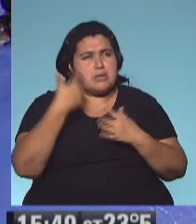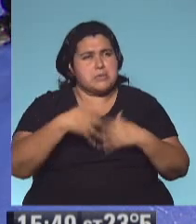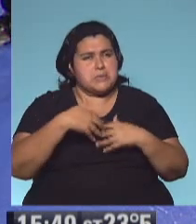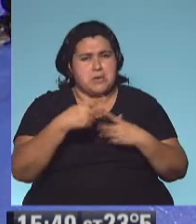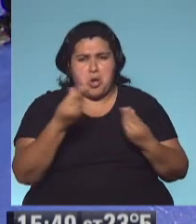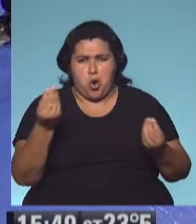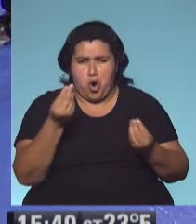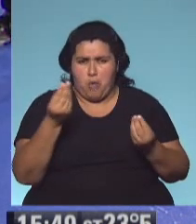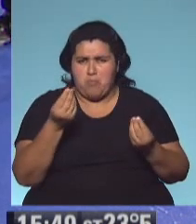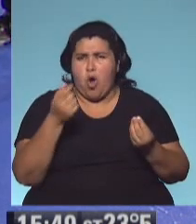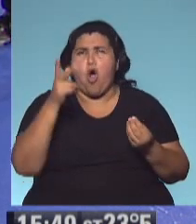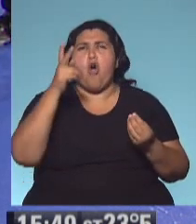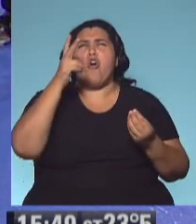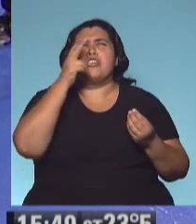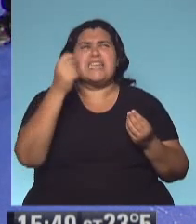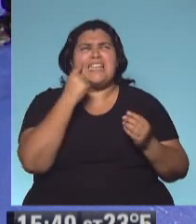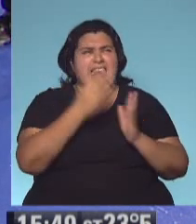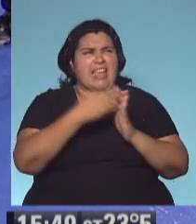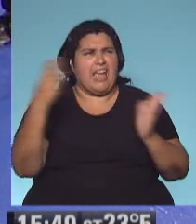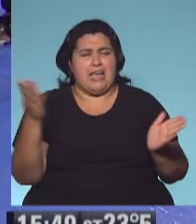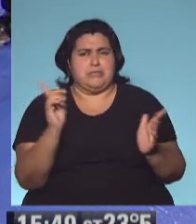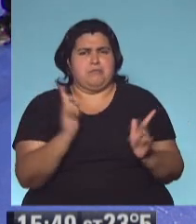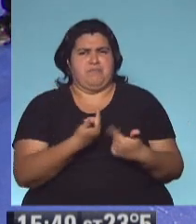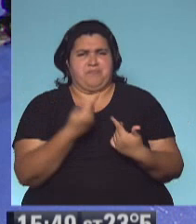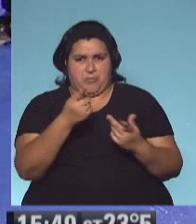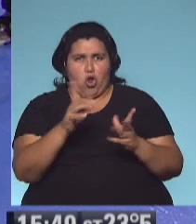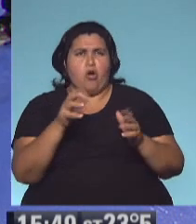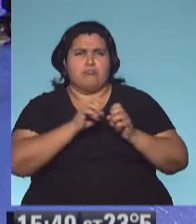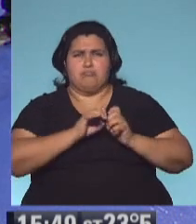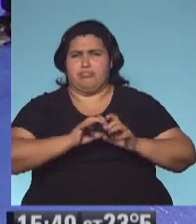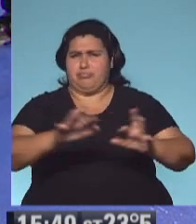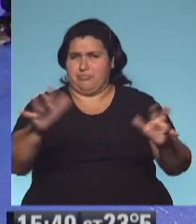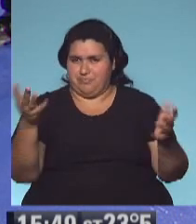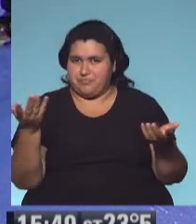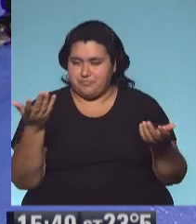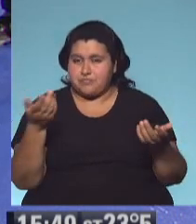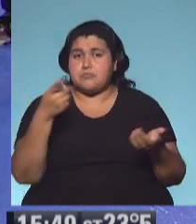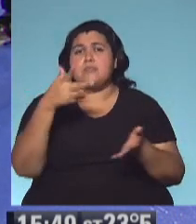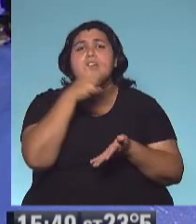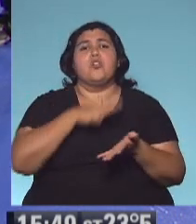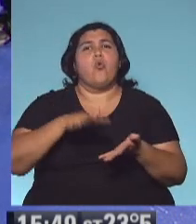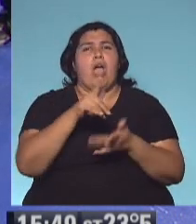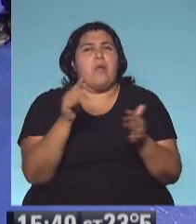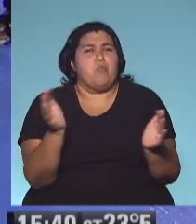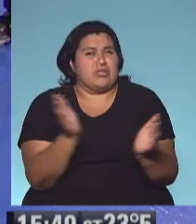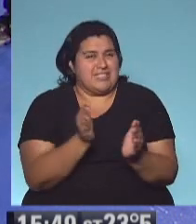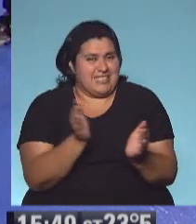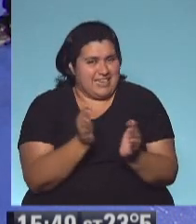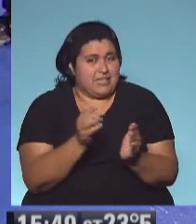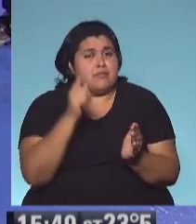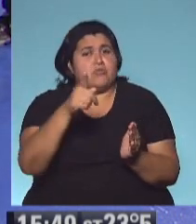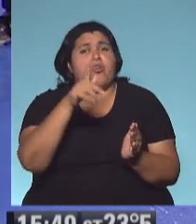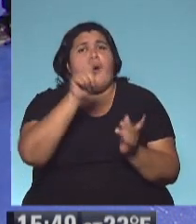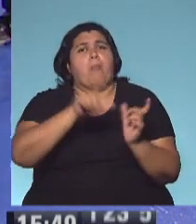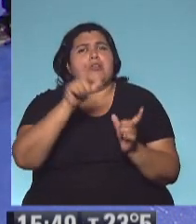No puede ser que hagan falta 80 días para que se infecte toda la población de un lugar que es tan pequeño cuando dicen que todo el